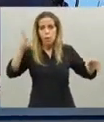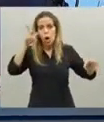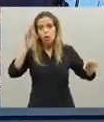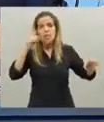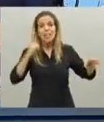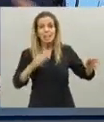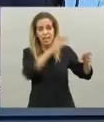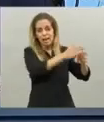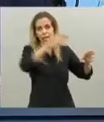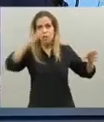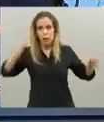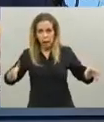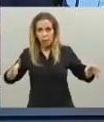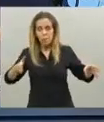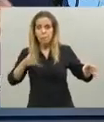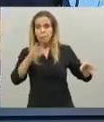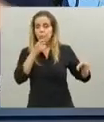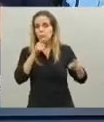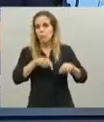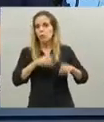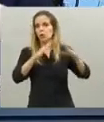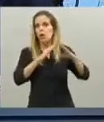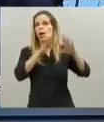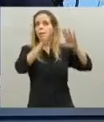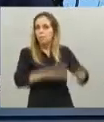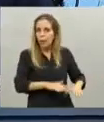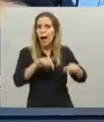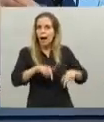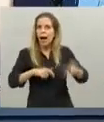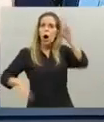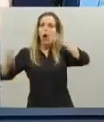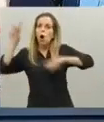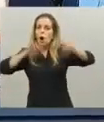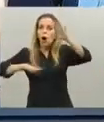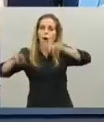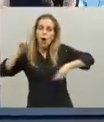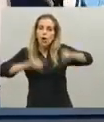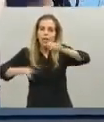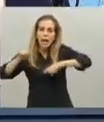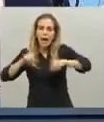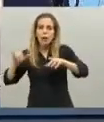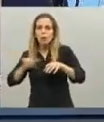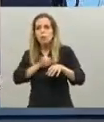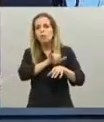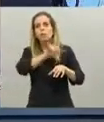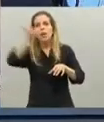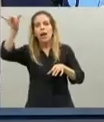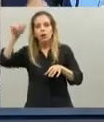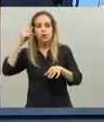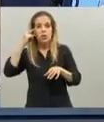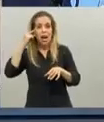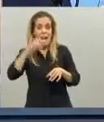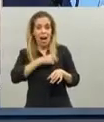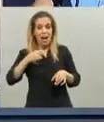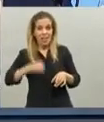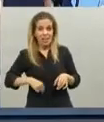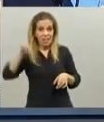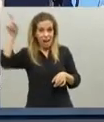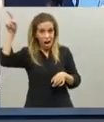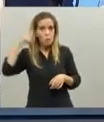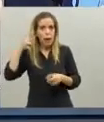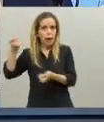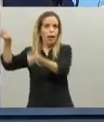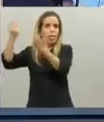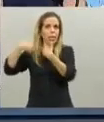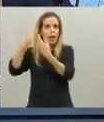preparar logísticamente vuelos a China para comprar directamente los insumos que no se conseguían pero no solo eso de empujar para que